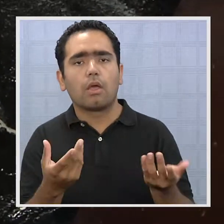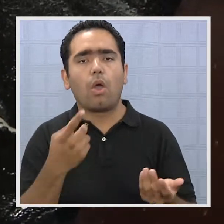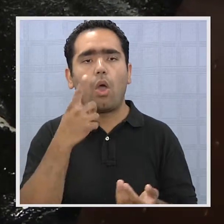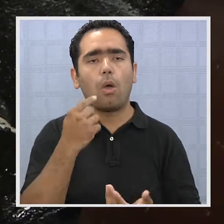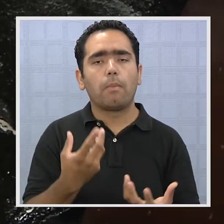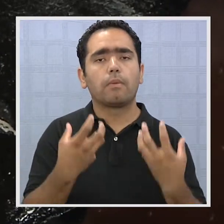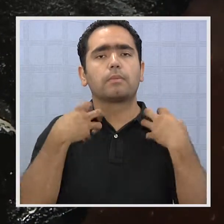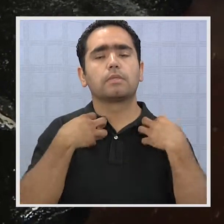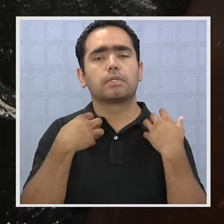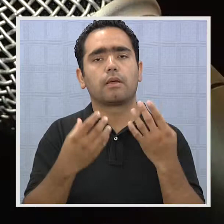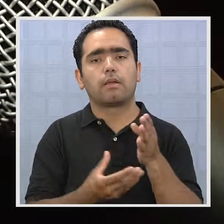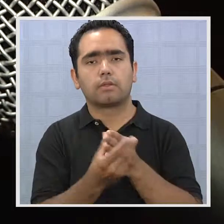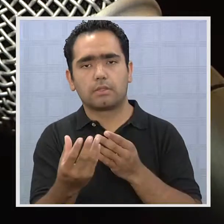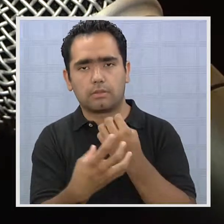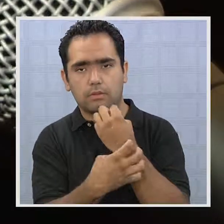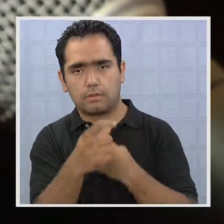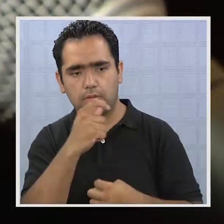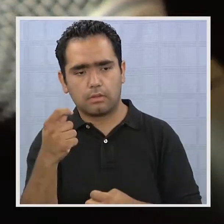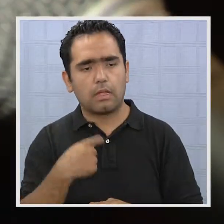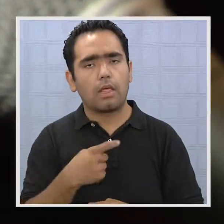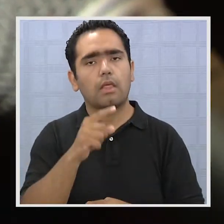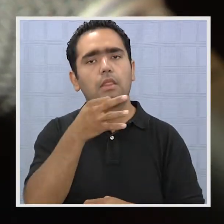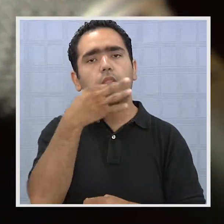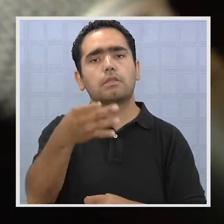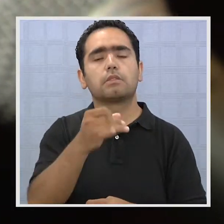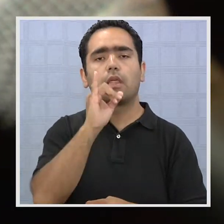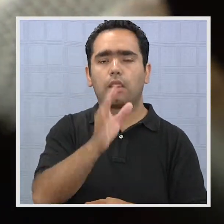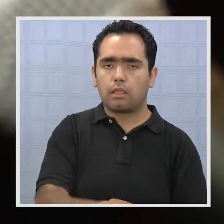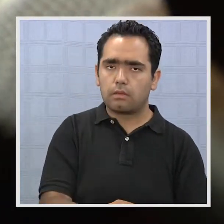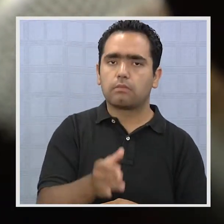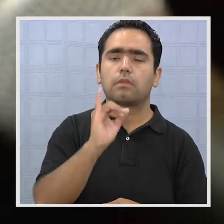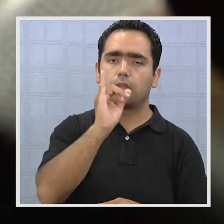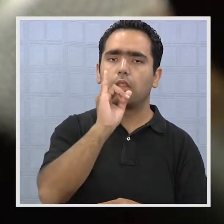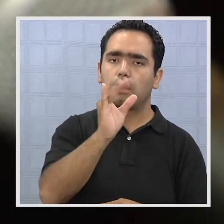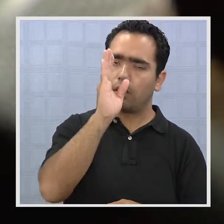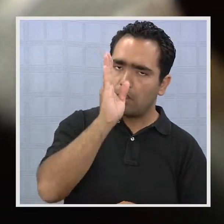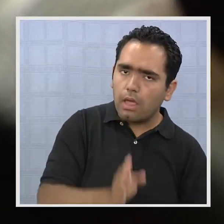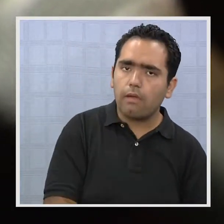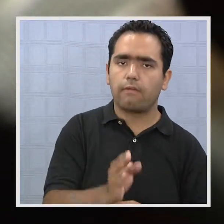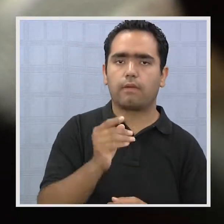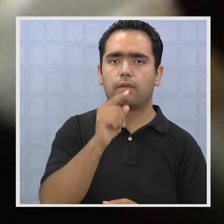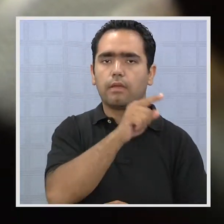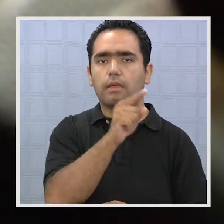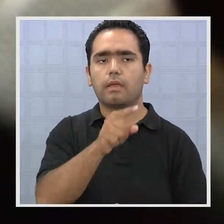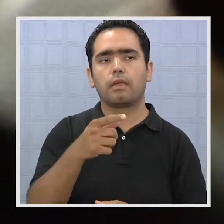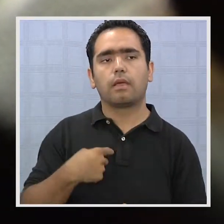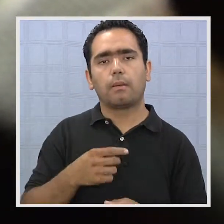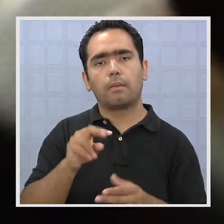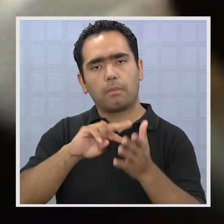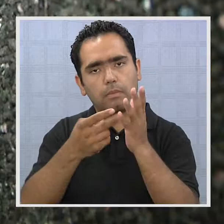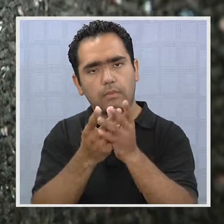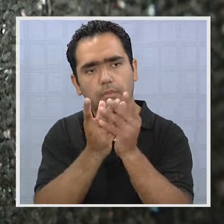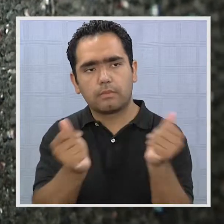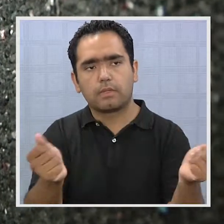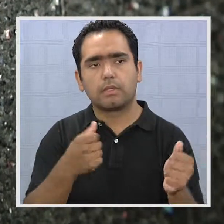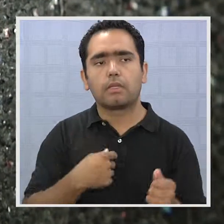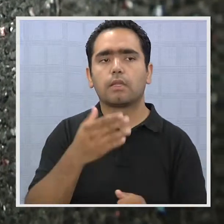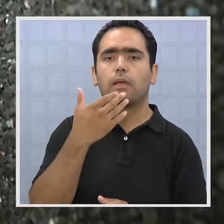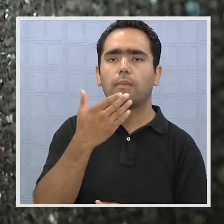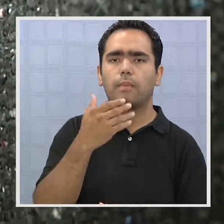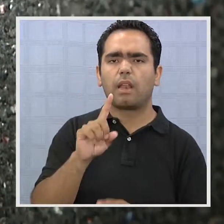aplicar el principio de continuidad de la gestión para superar las dificultades de vías de escape o evacuación, señalética interior,